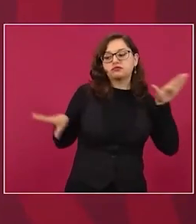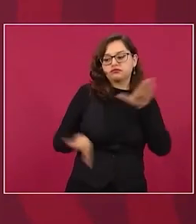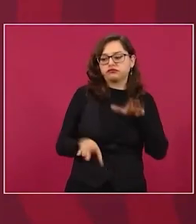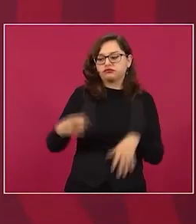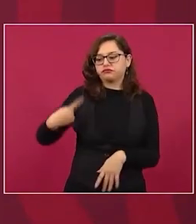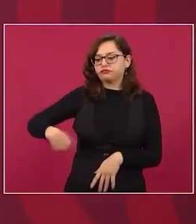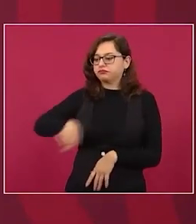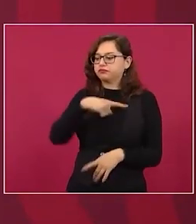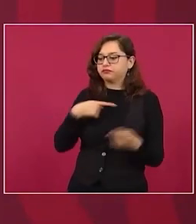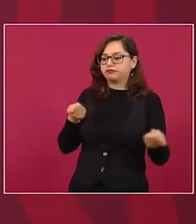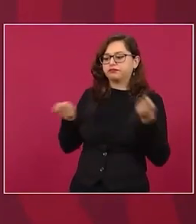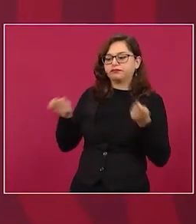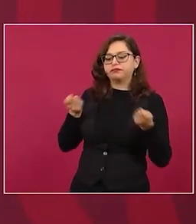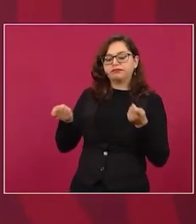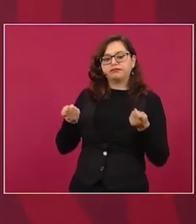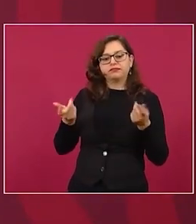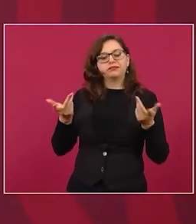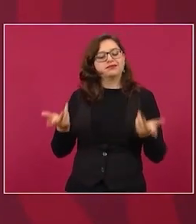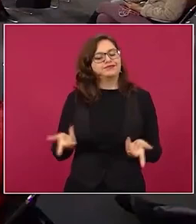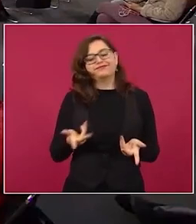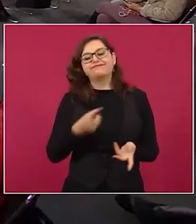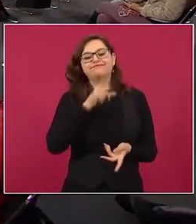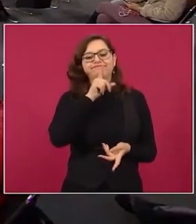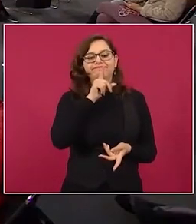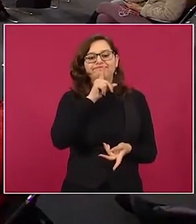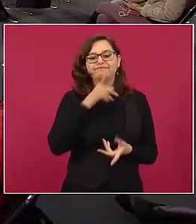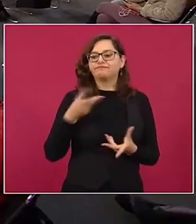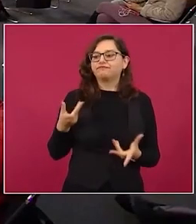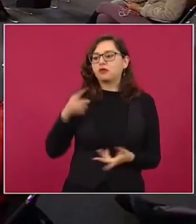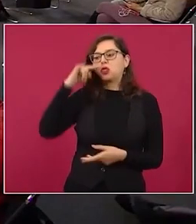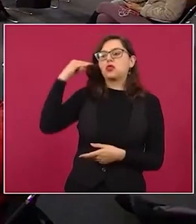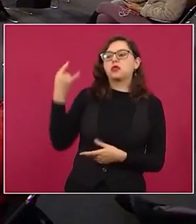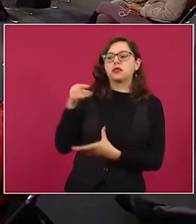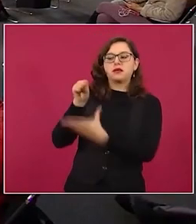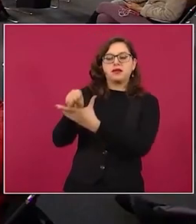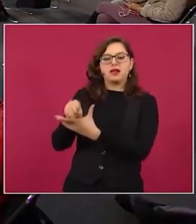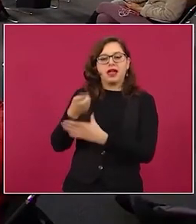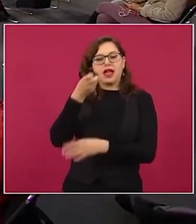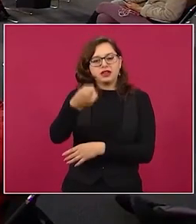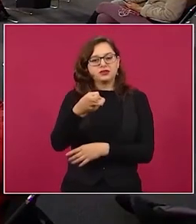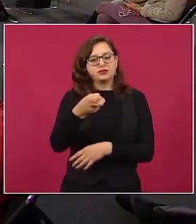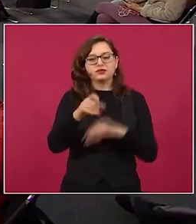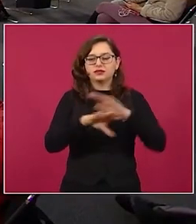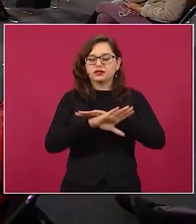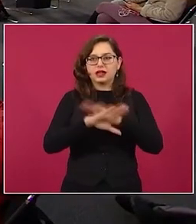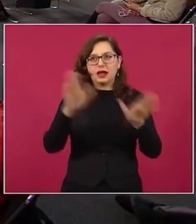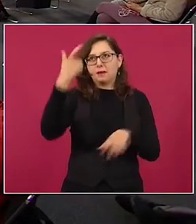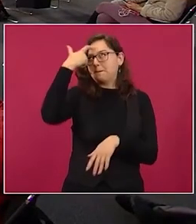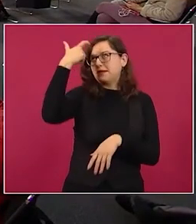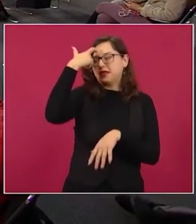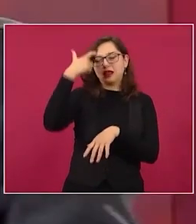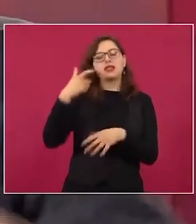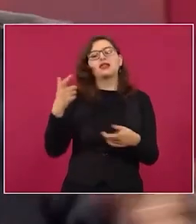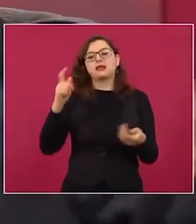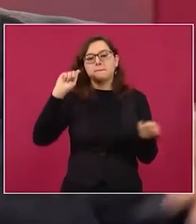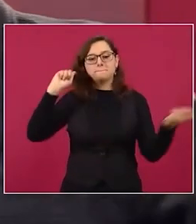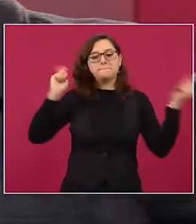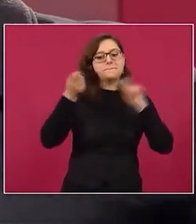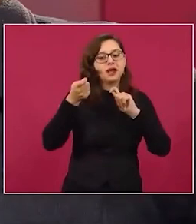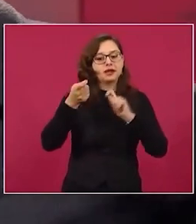imaginario, que